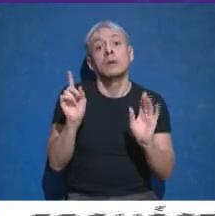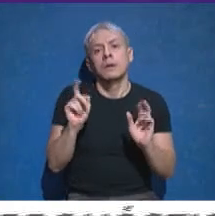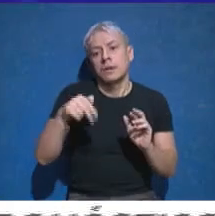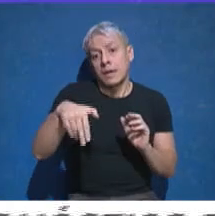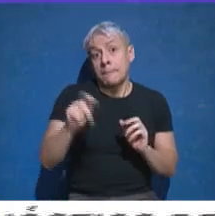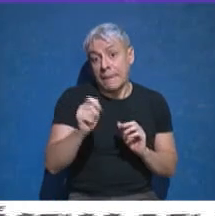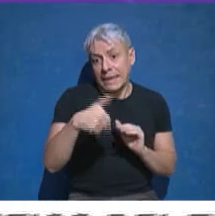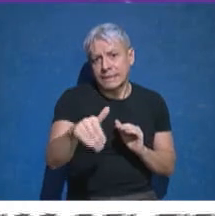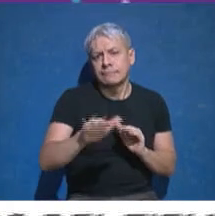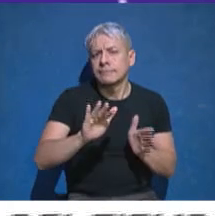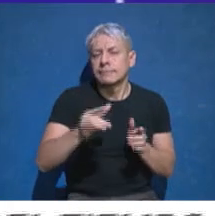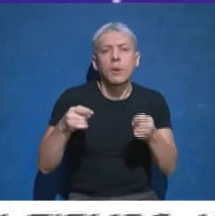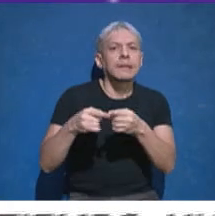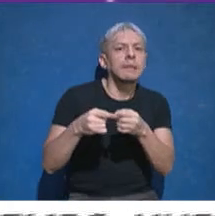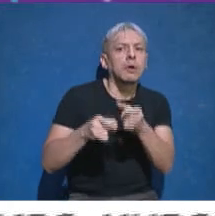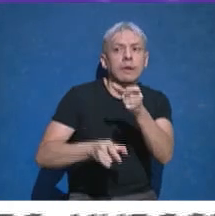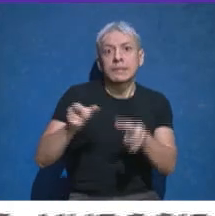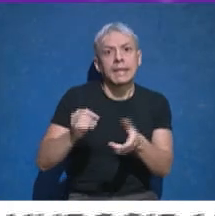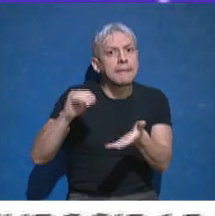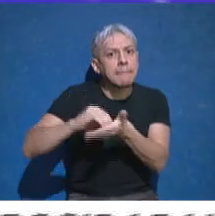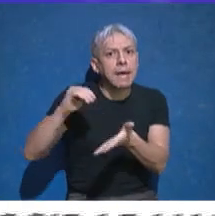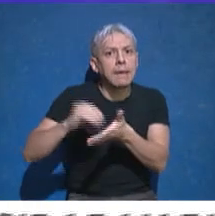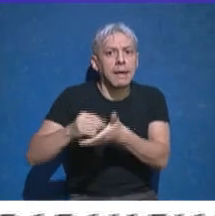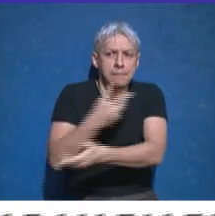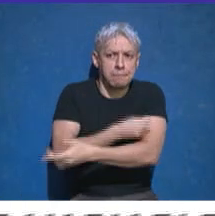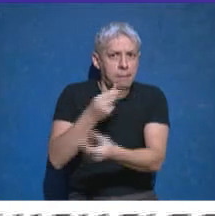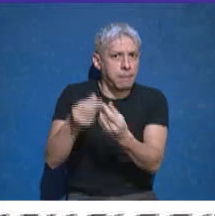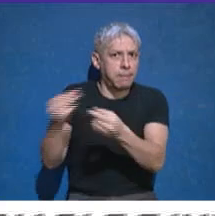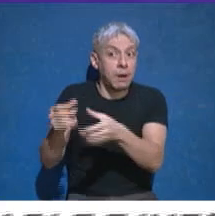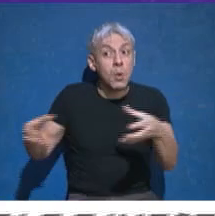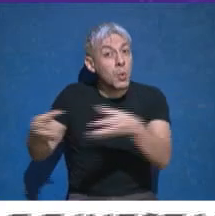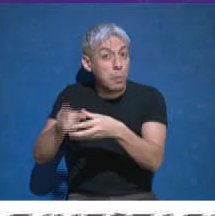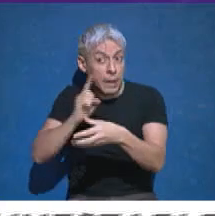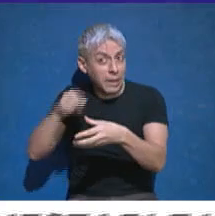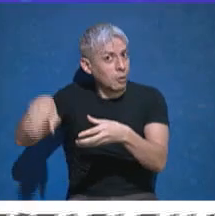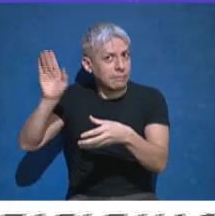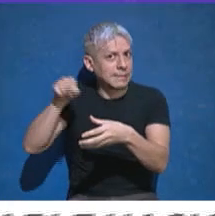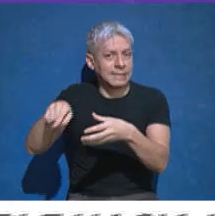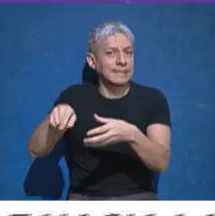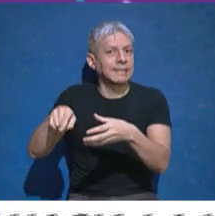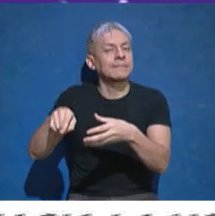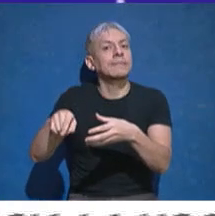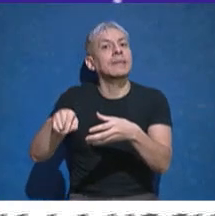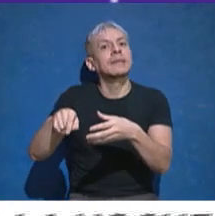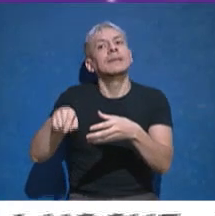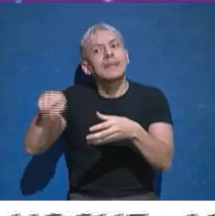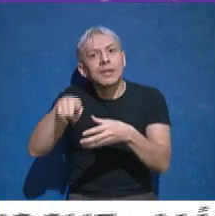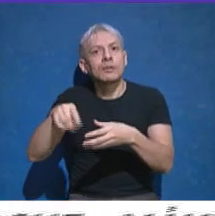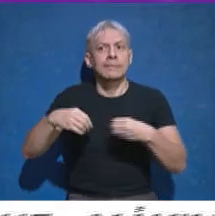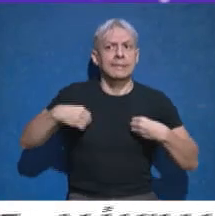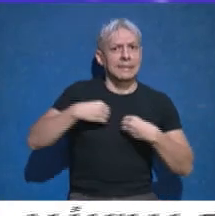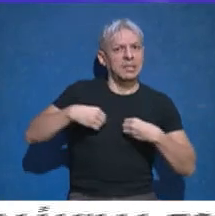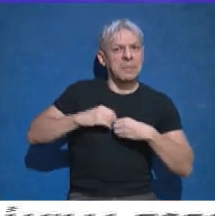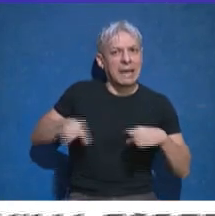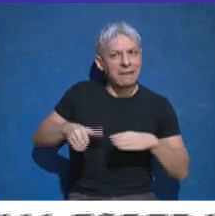de porcentaje de población vacunada en estos grupos de riesgo, que hemos visto que son los que hicieron las formas graves y que